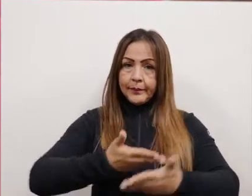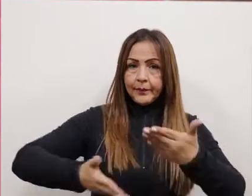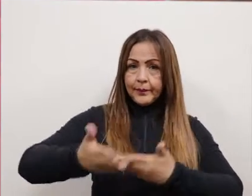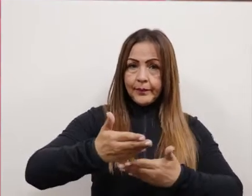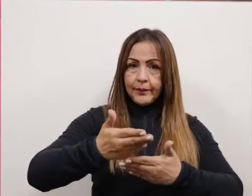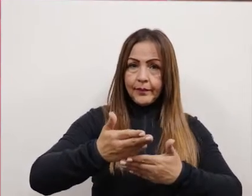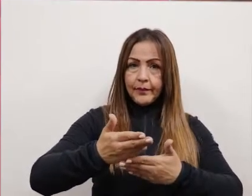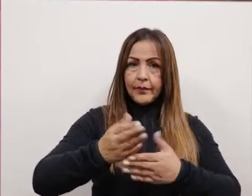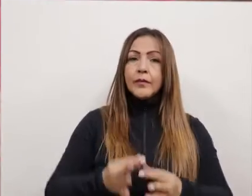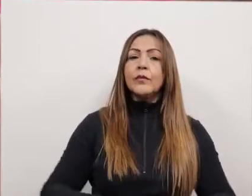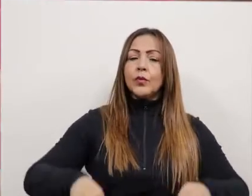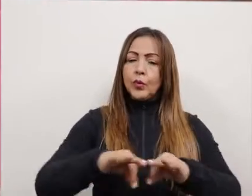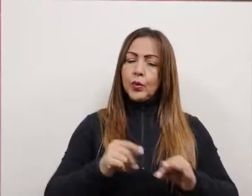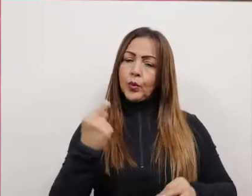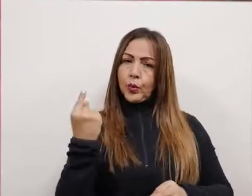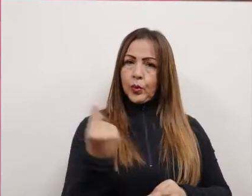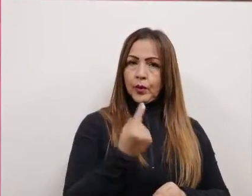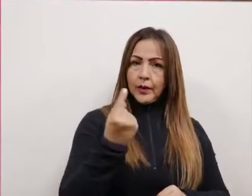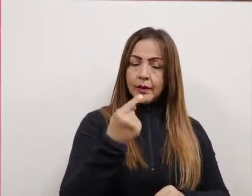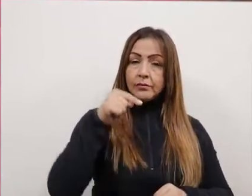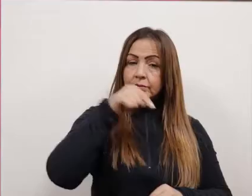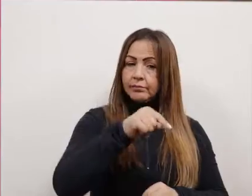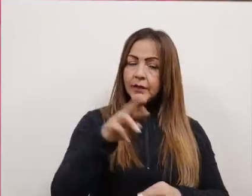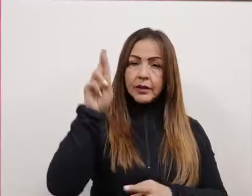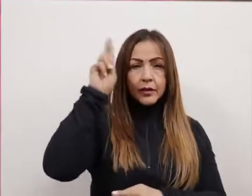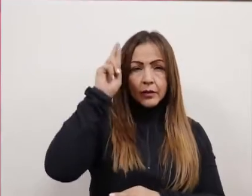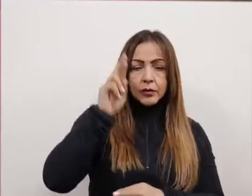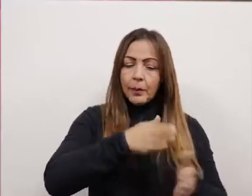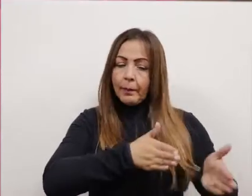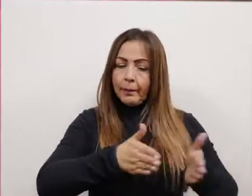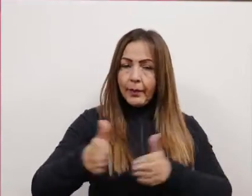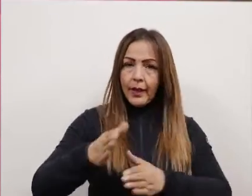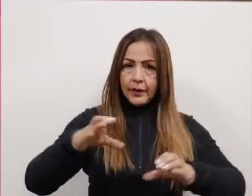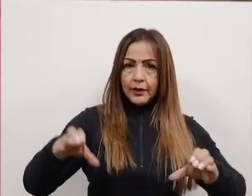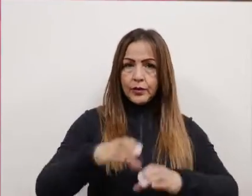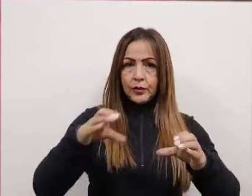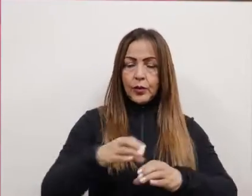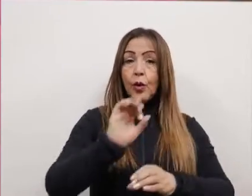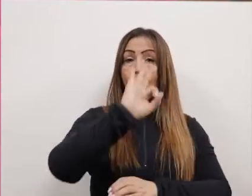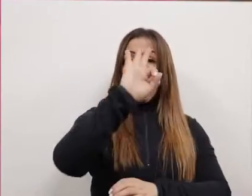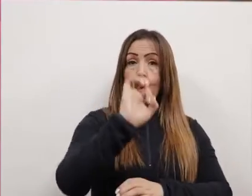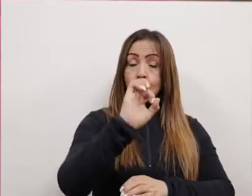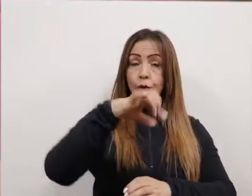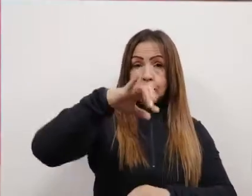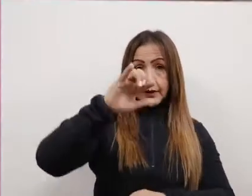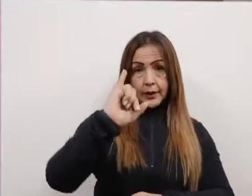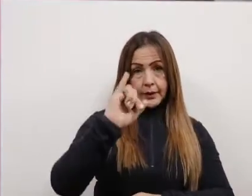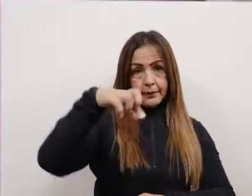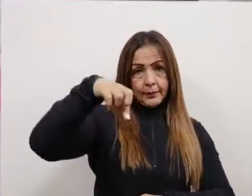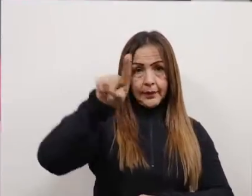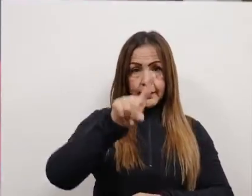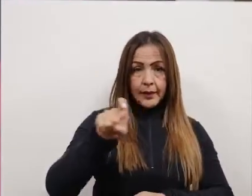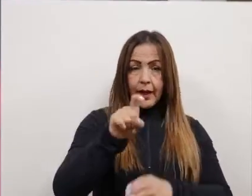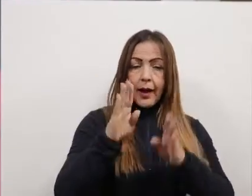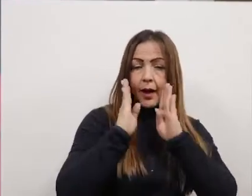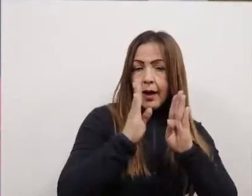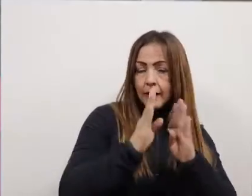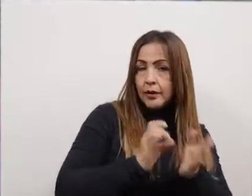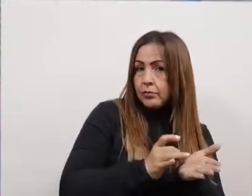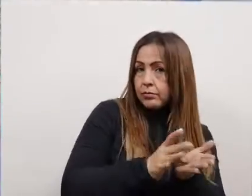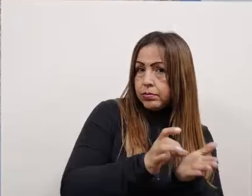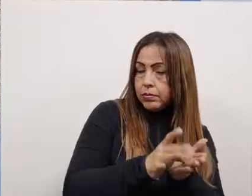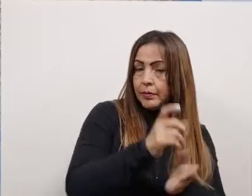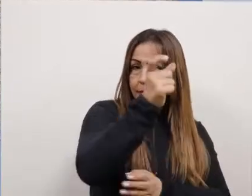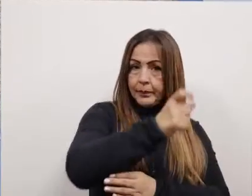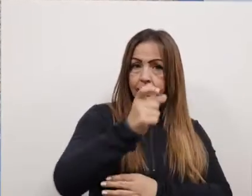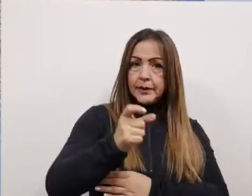prestadores de servicios de salud se comportó como una sola. Por esta razón generamos un plan de acción para que las 8 IPS primarias